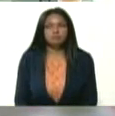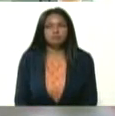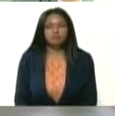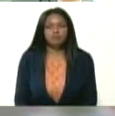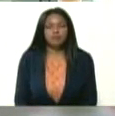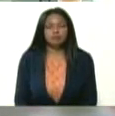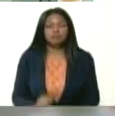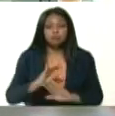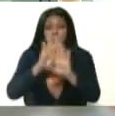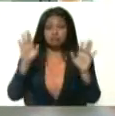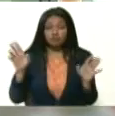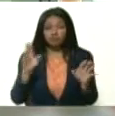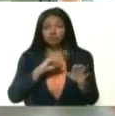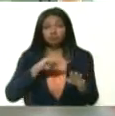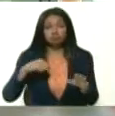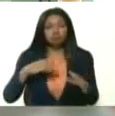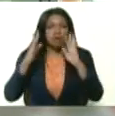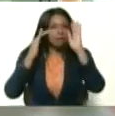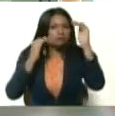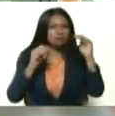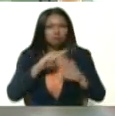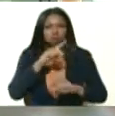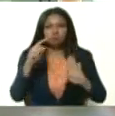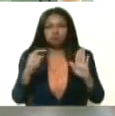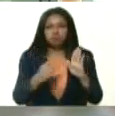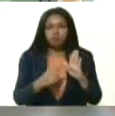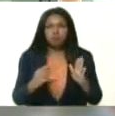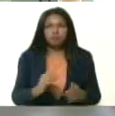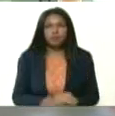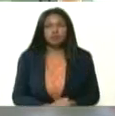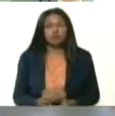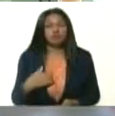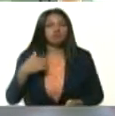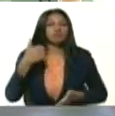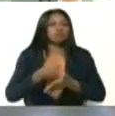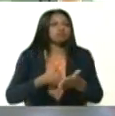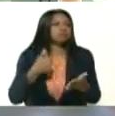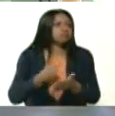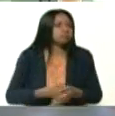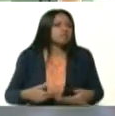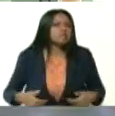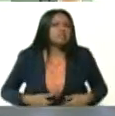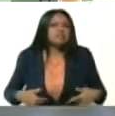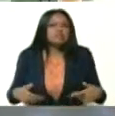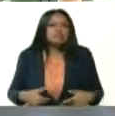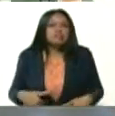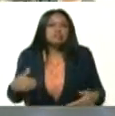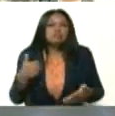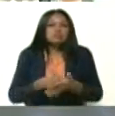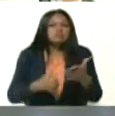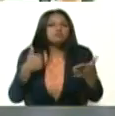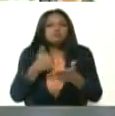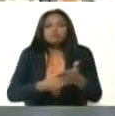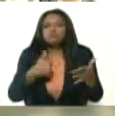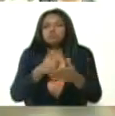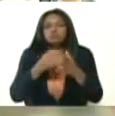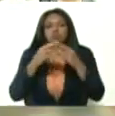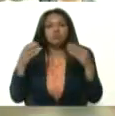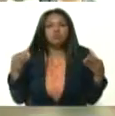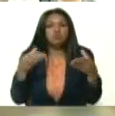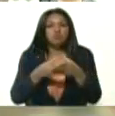Correcto, estamos atentos a todo. Te insisto, señora vicepresidenta y a toda la comisión,